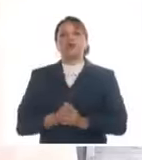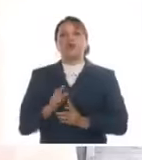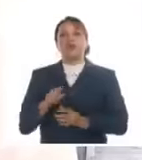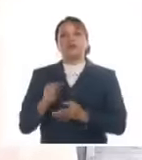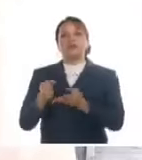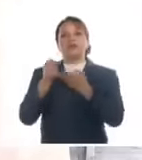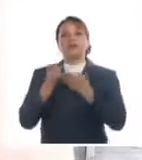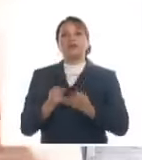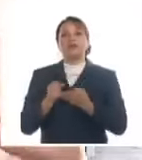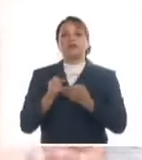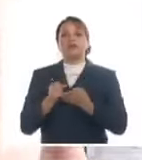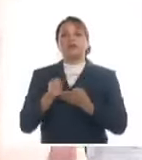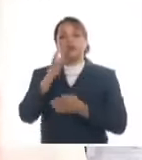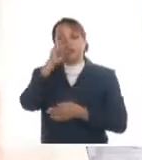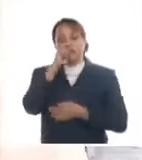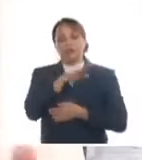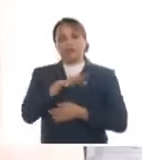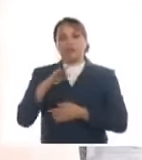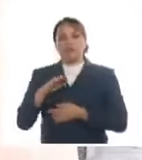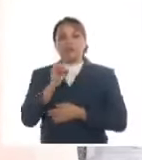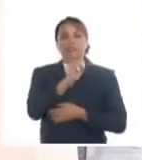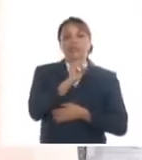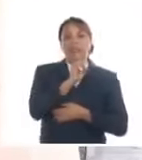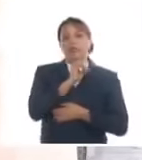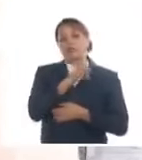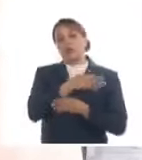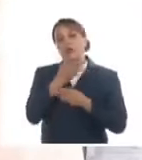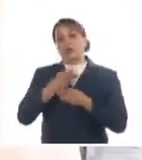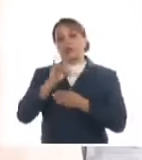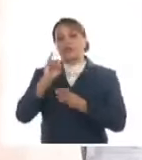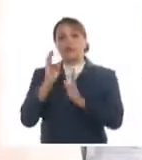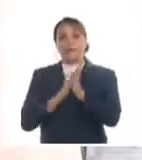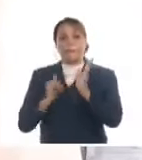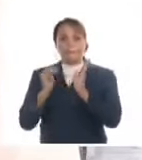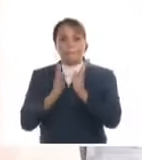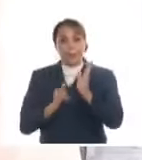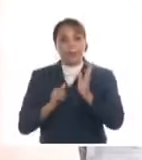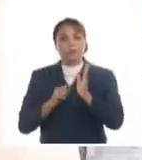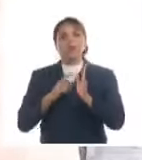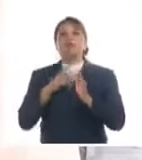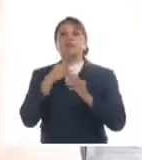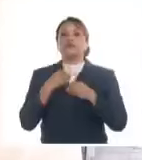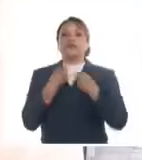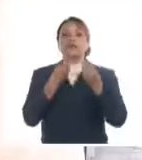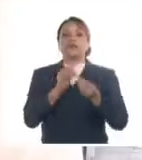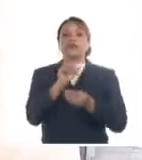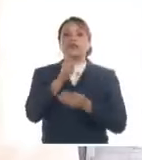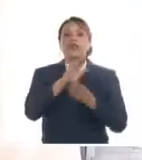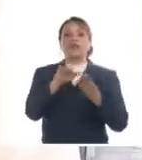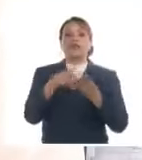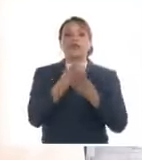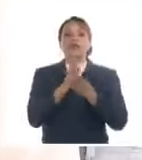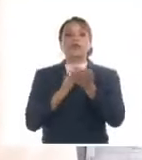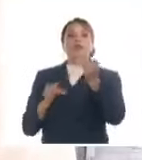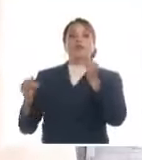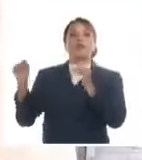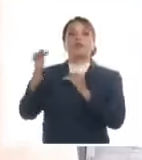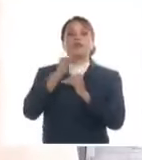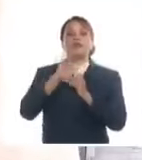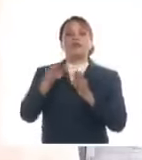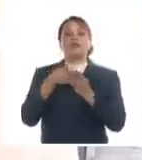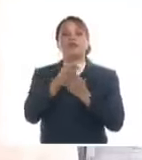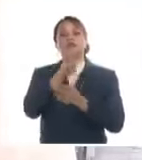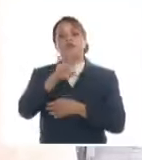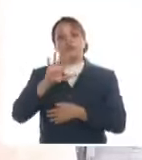que los niños de cero años a seis meses se le cubran 10 días por encima del día 25